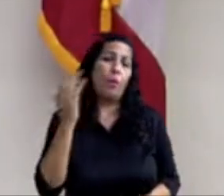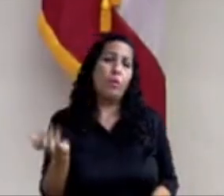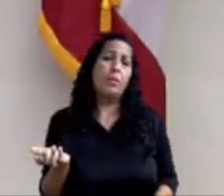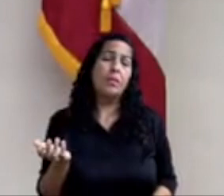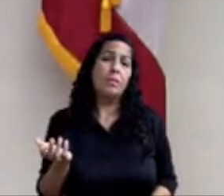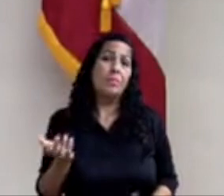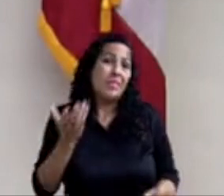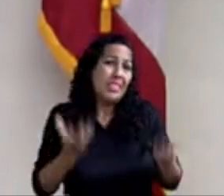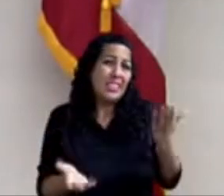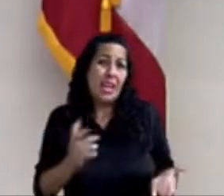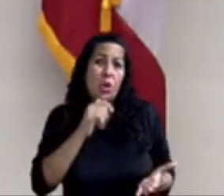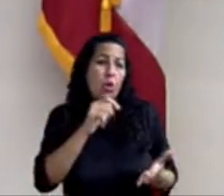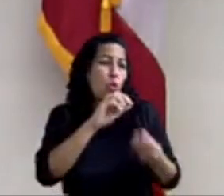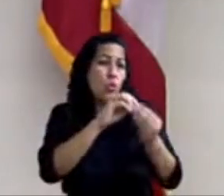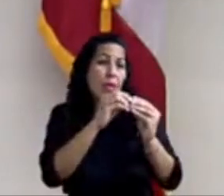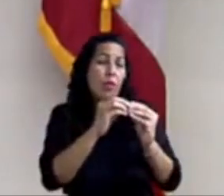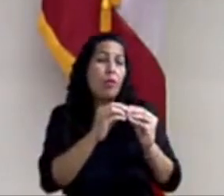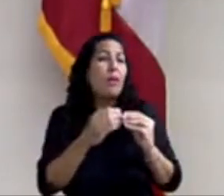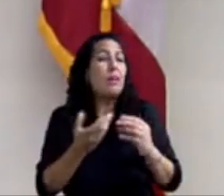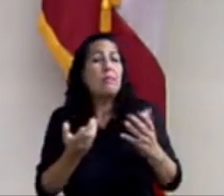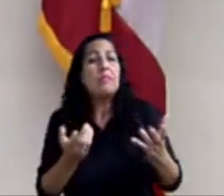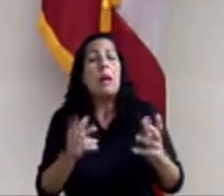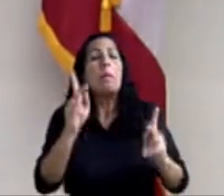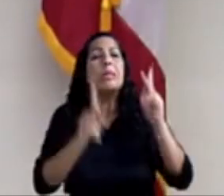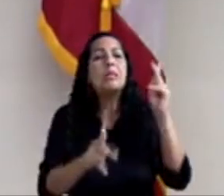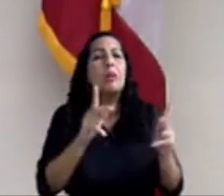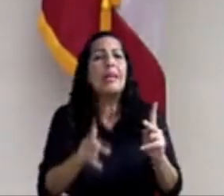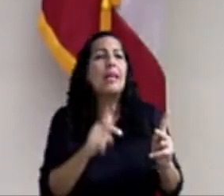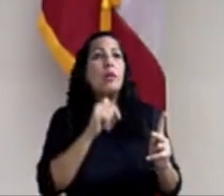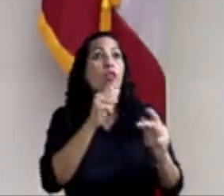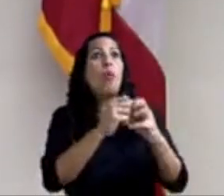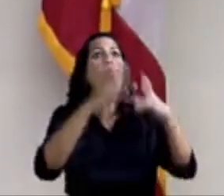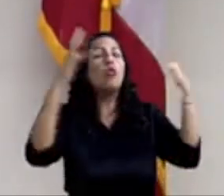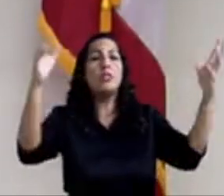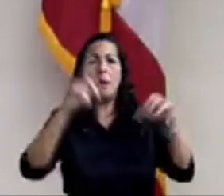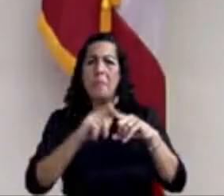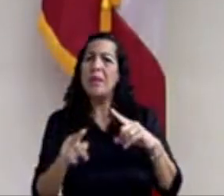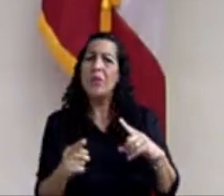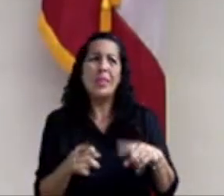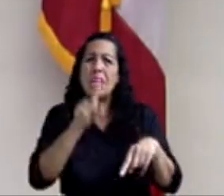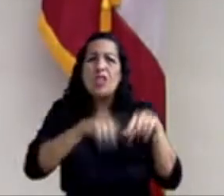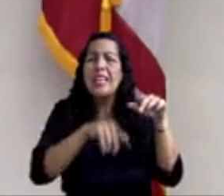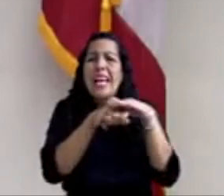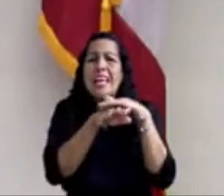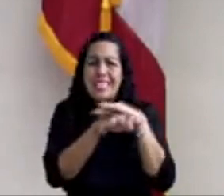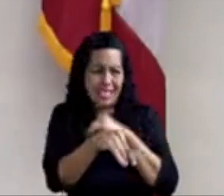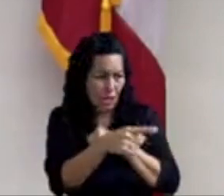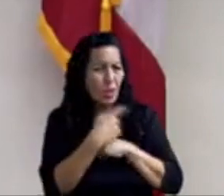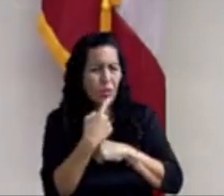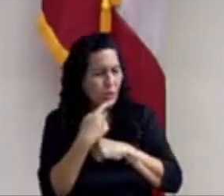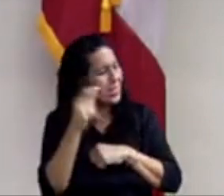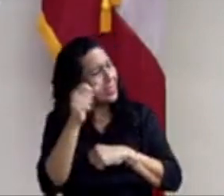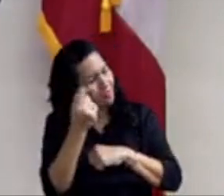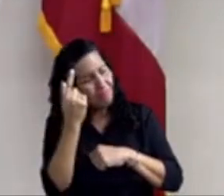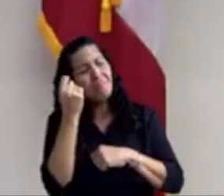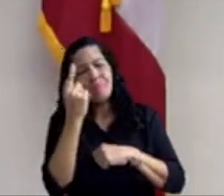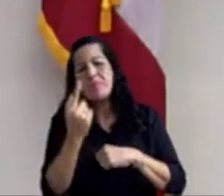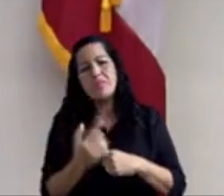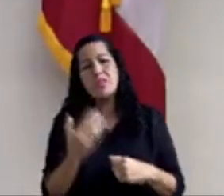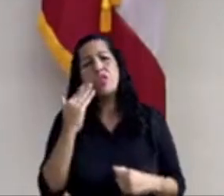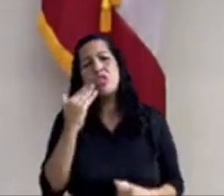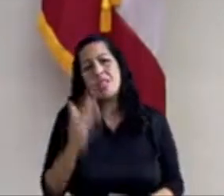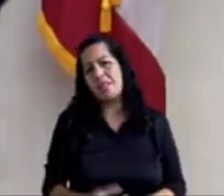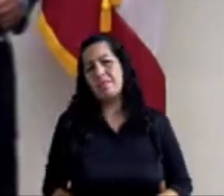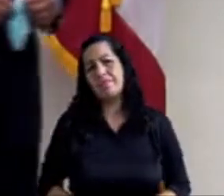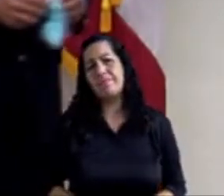los números no son tan significativos, son gente que están, sí que no tienen el acceso que tú mencionas, y yo me solidarizo con esa